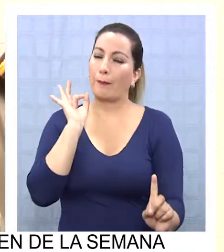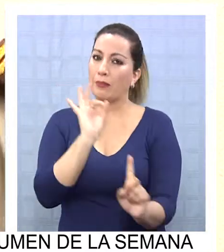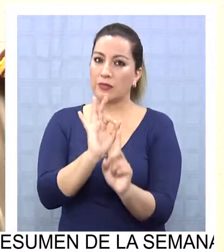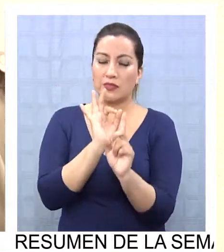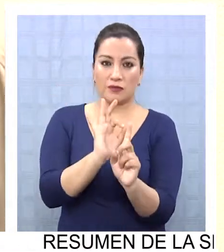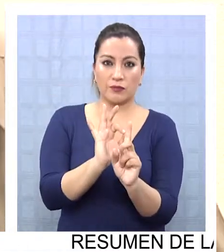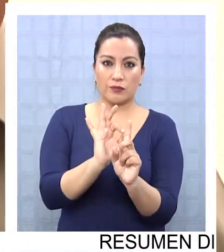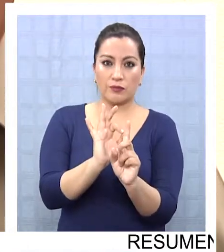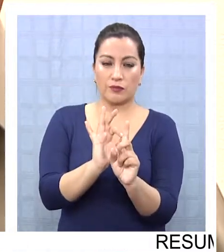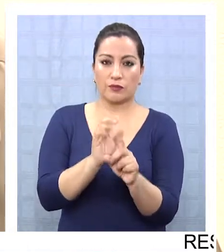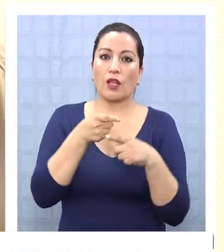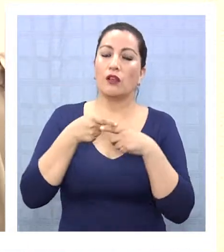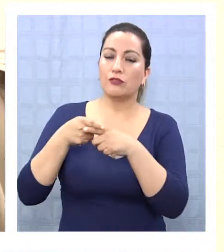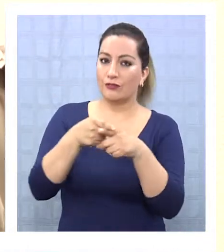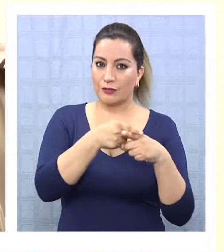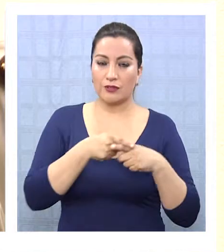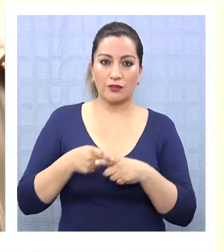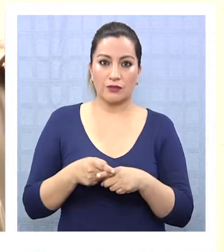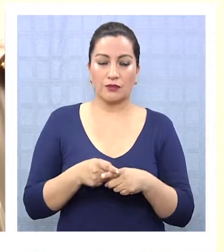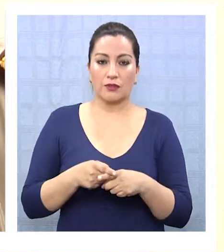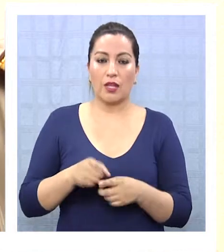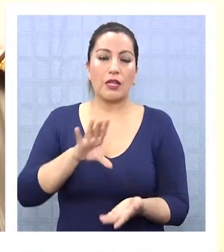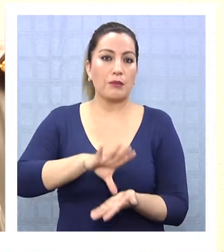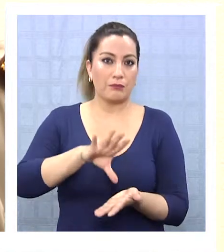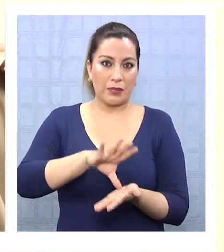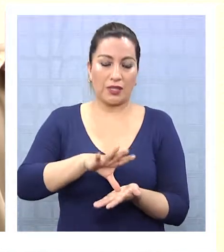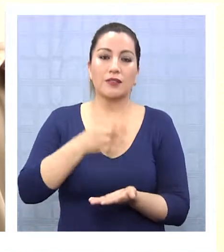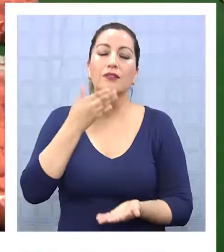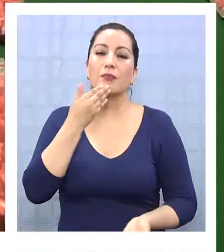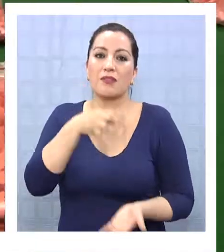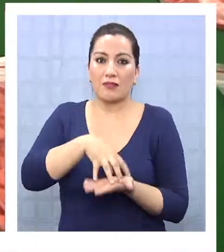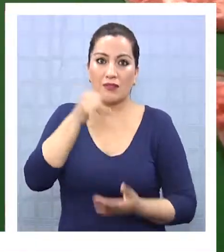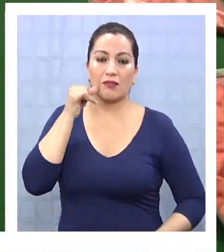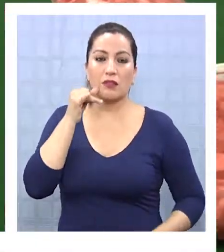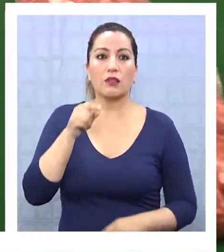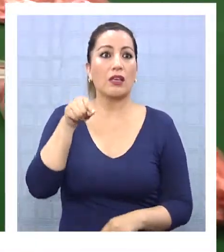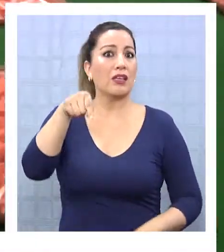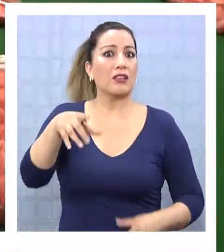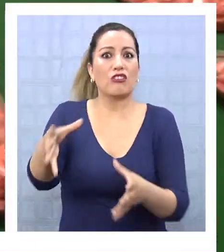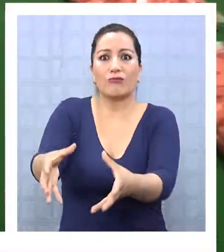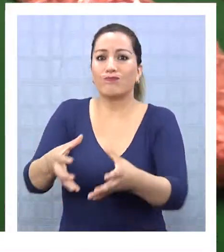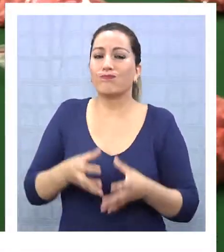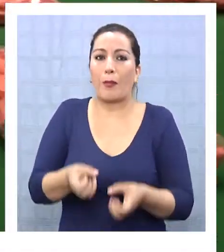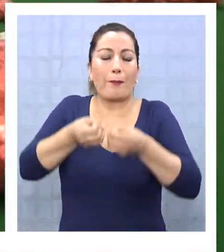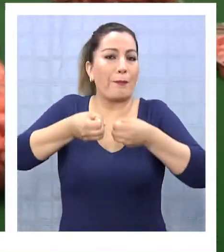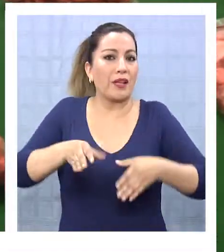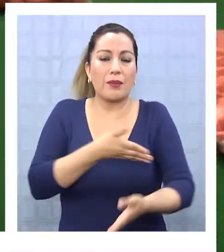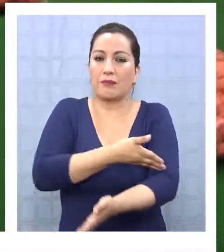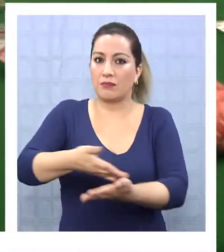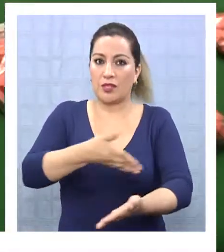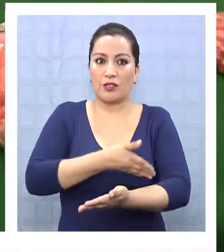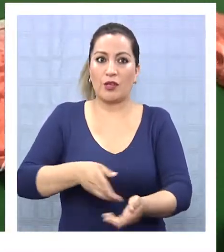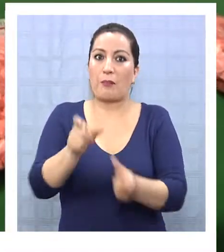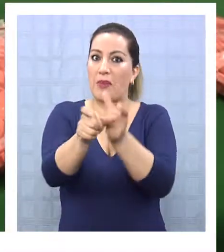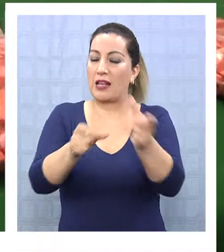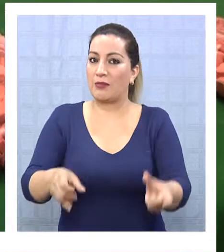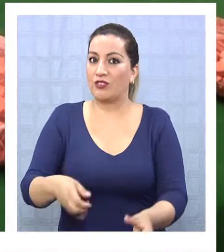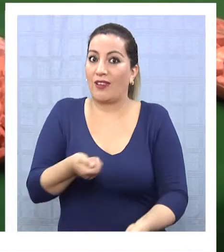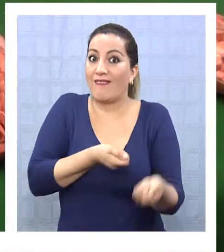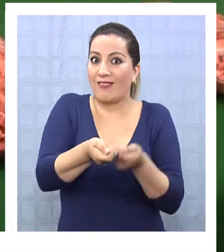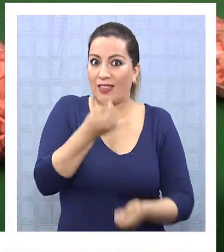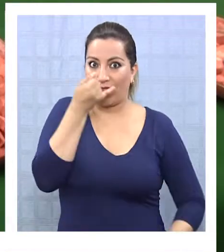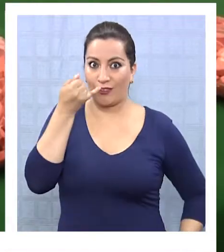particularmente a la sociedad, tanto del país como de esta región. Esta captura significa una pérdida millonaria para los